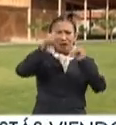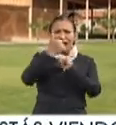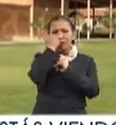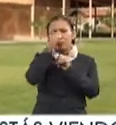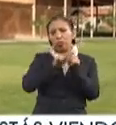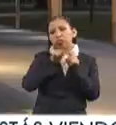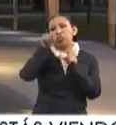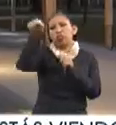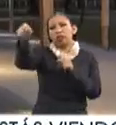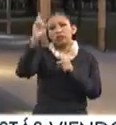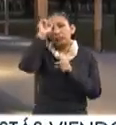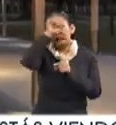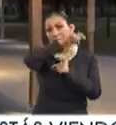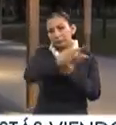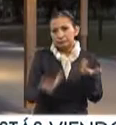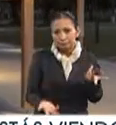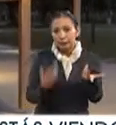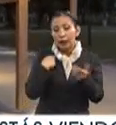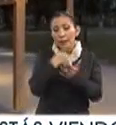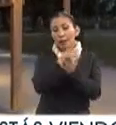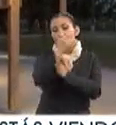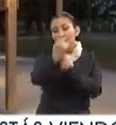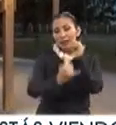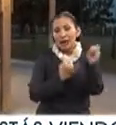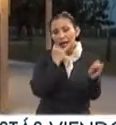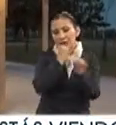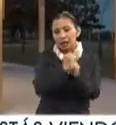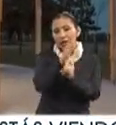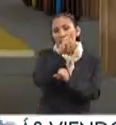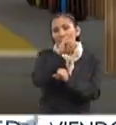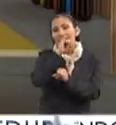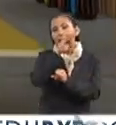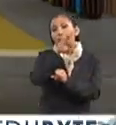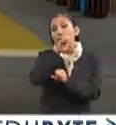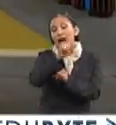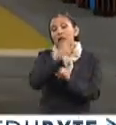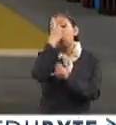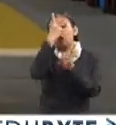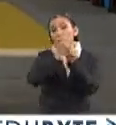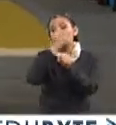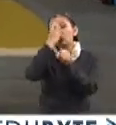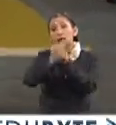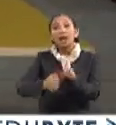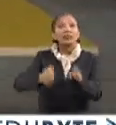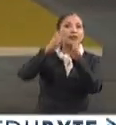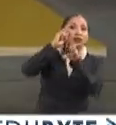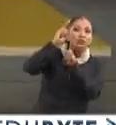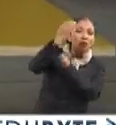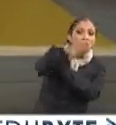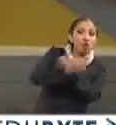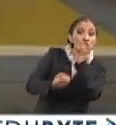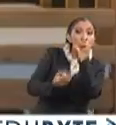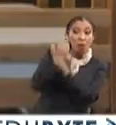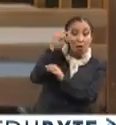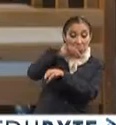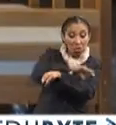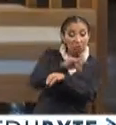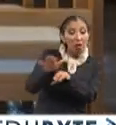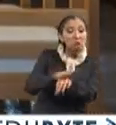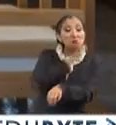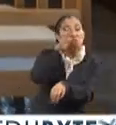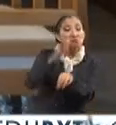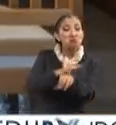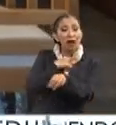estudiantes son bárbaras. El PMI RIVA se concede cada dos años a edificios que presenten un diseño de